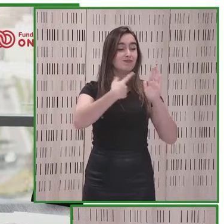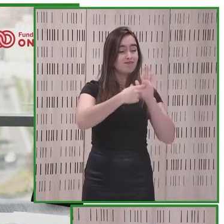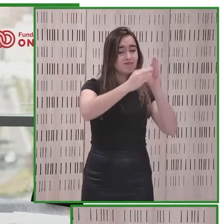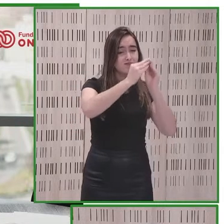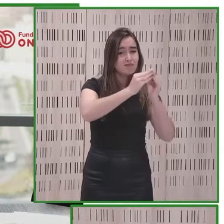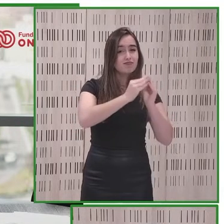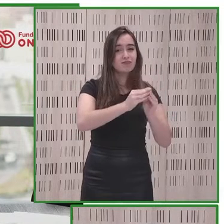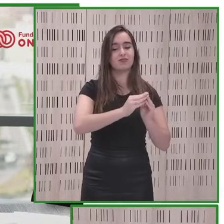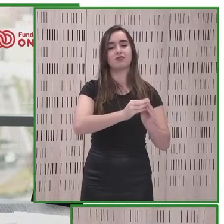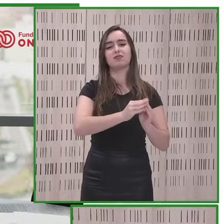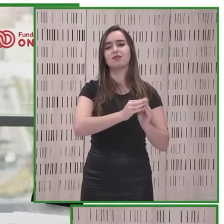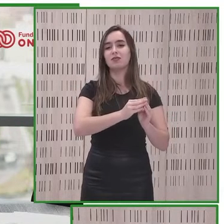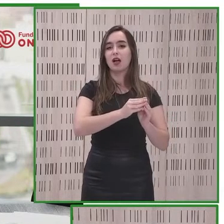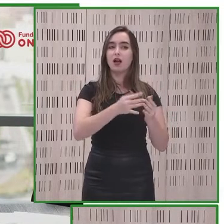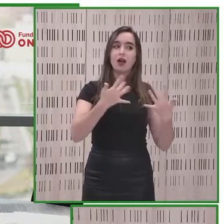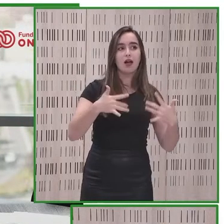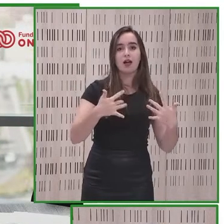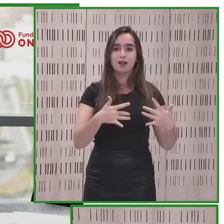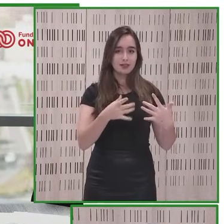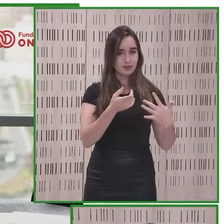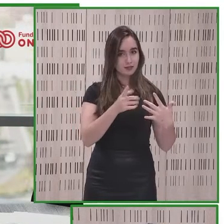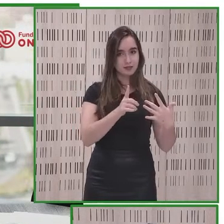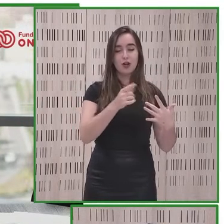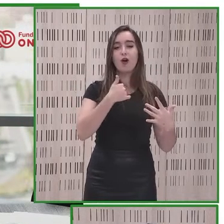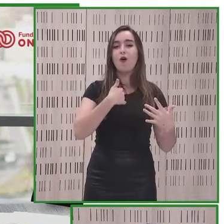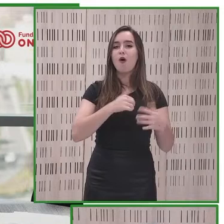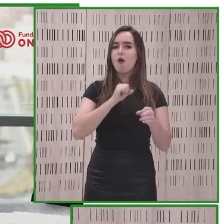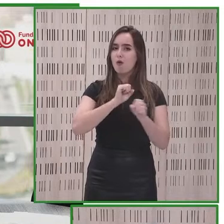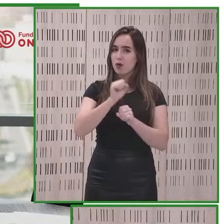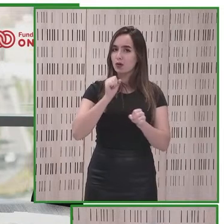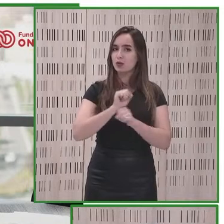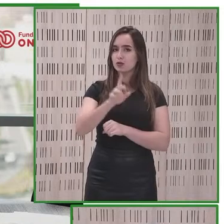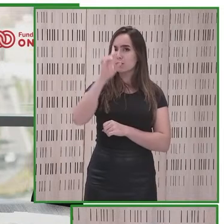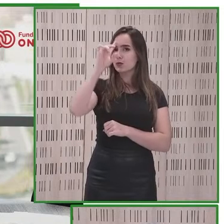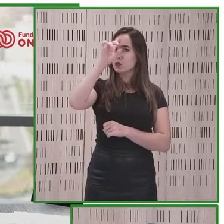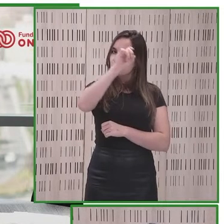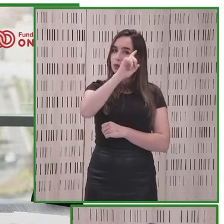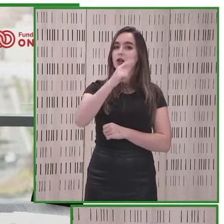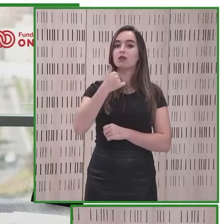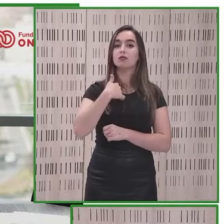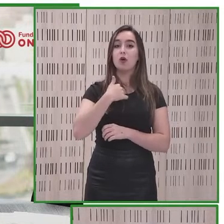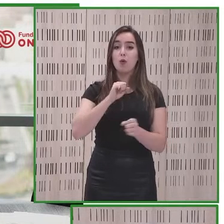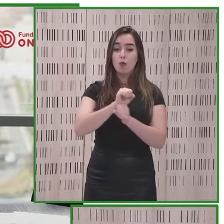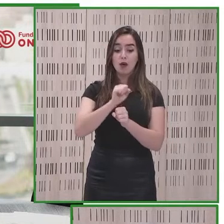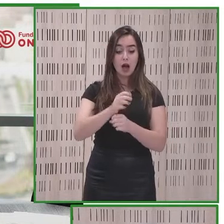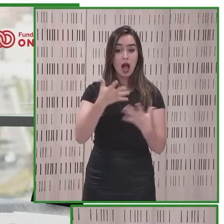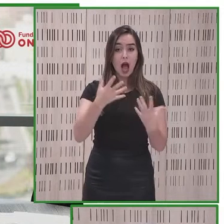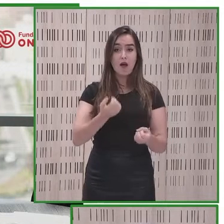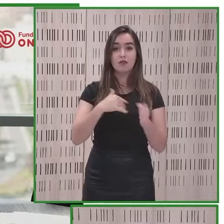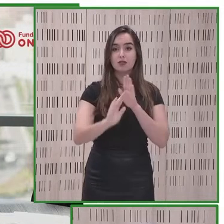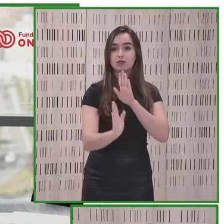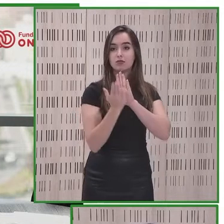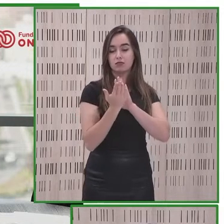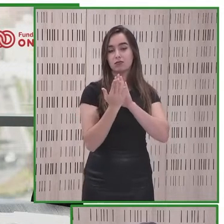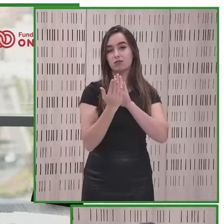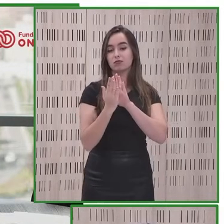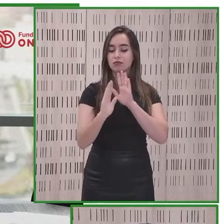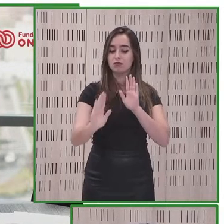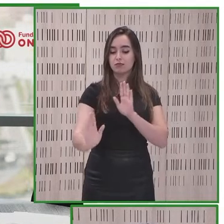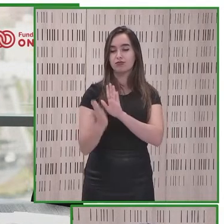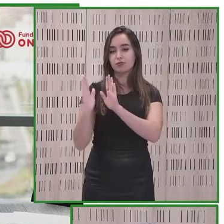un trabajo bastante complejo y es un trabajo en el que tienes que confrontar intereses, intereses a veces